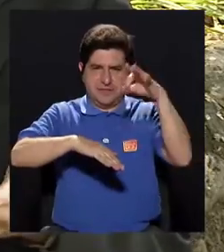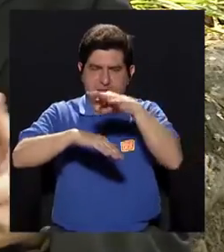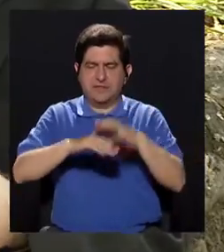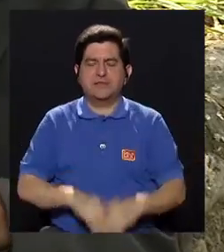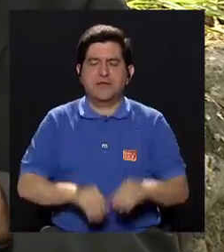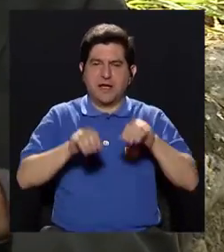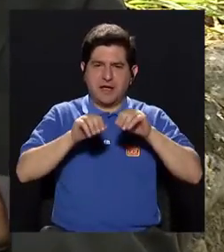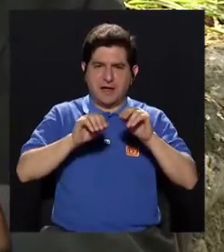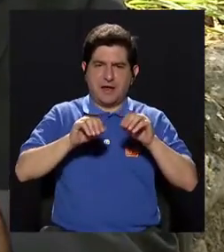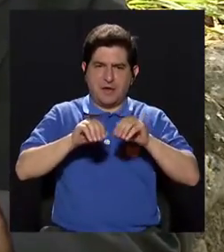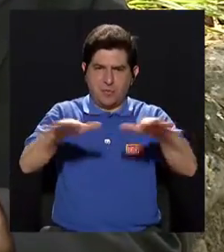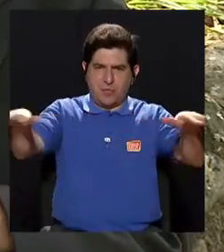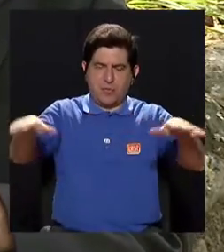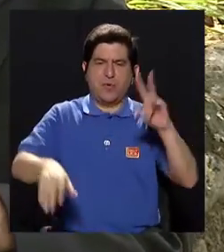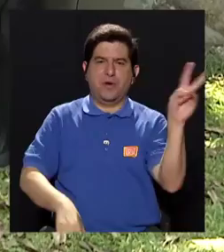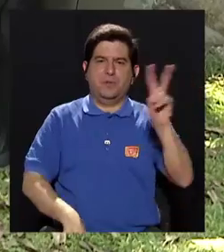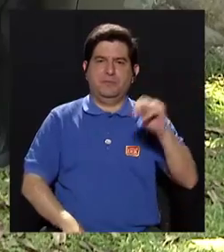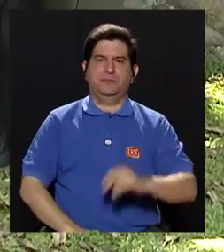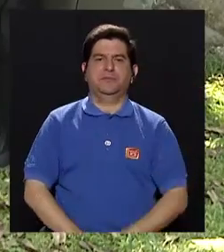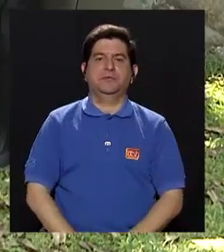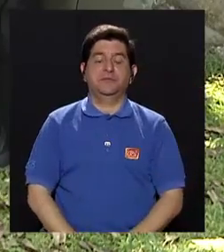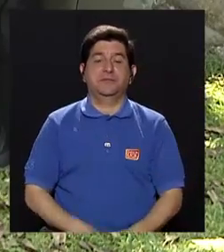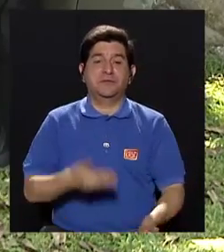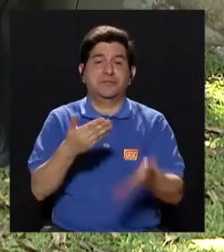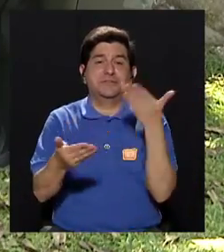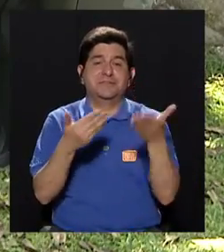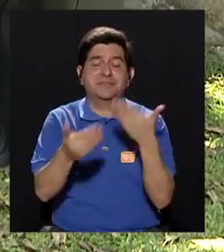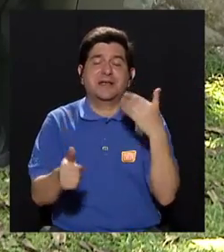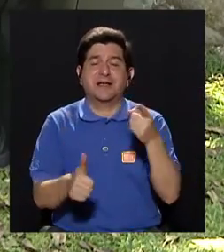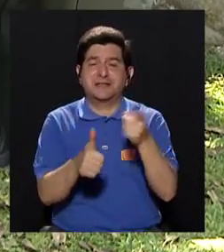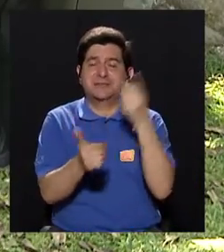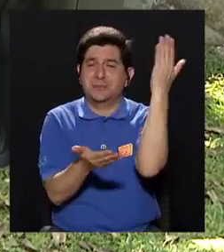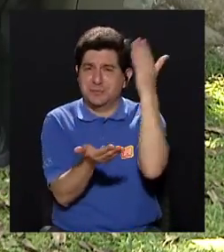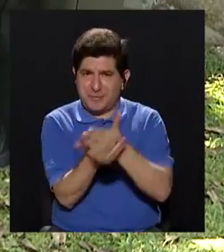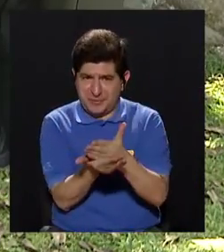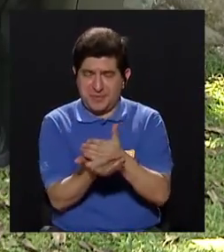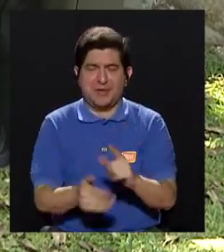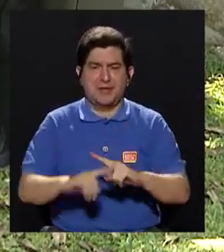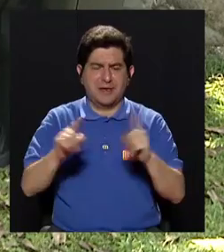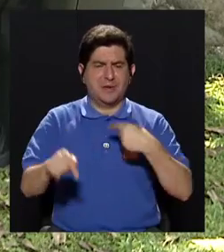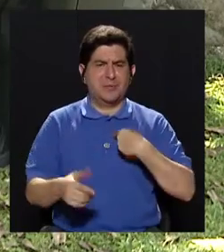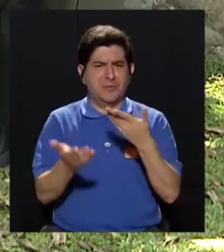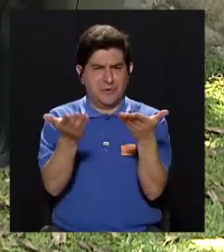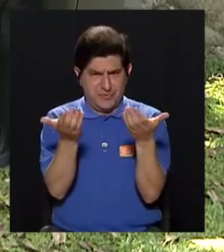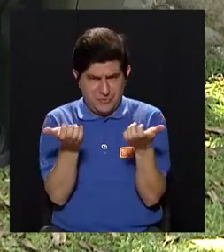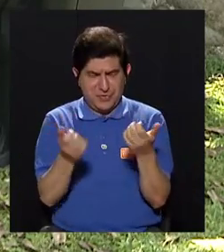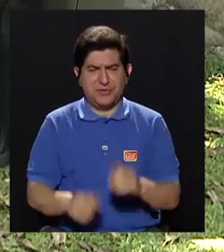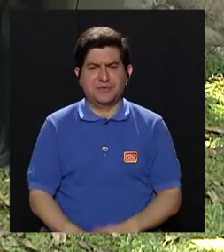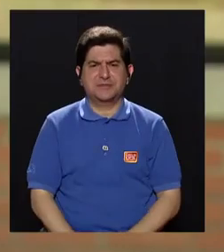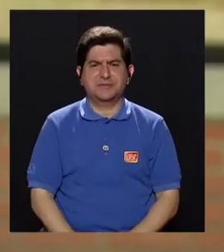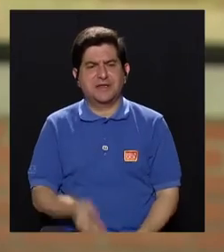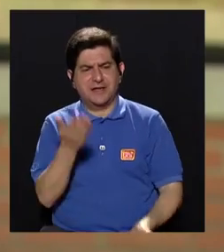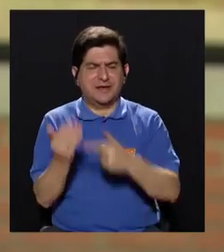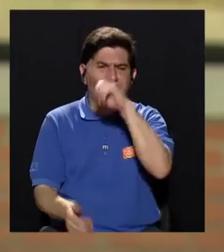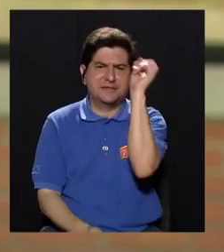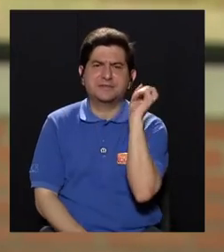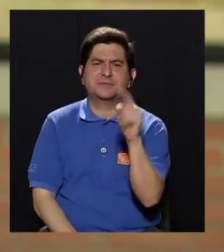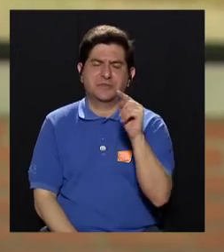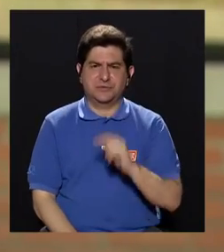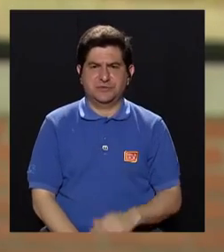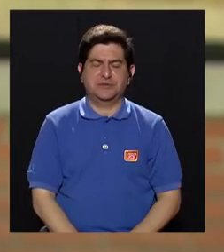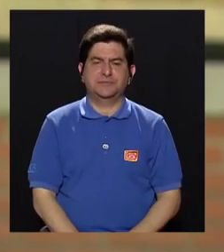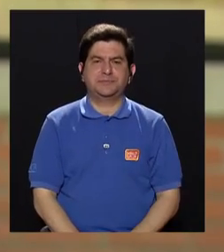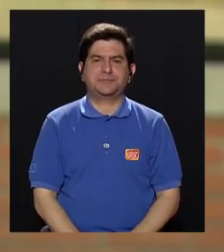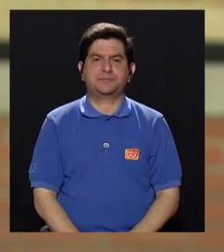la virosis. Ya casi nos toca hacer una primera pausa, pero no me quiero ir a ella sin preguntarle sobre,